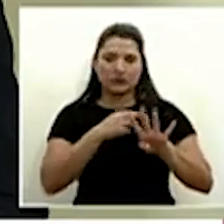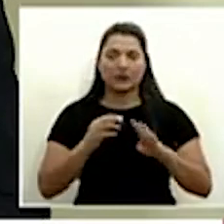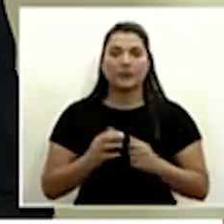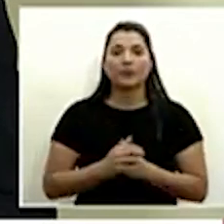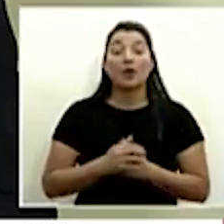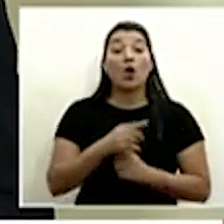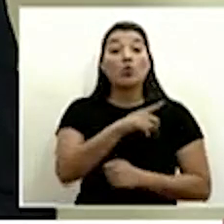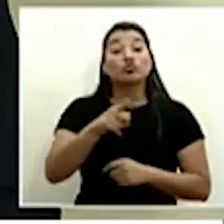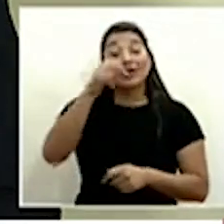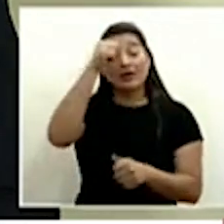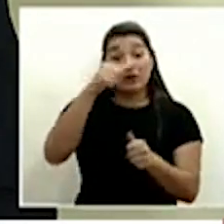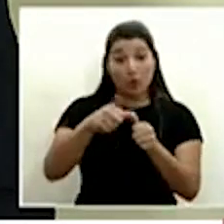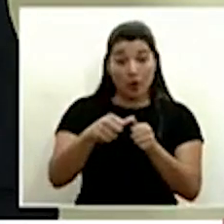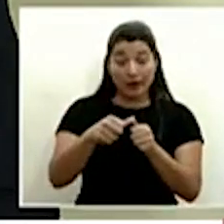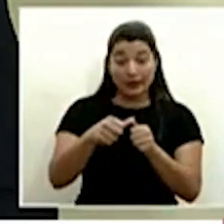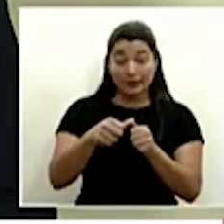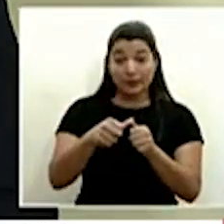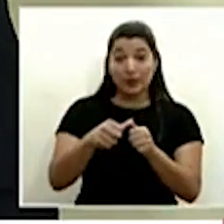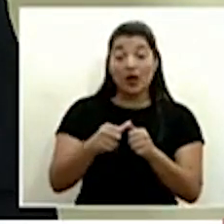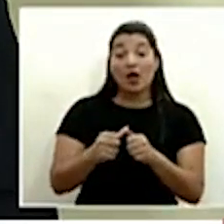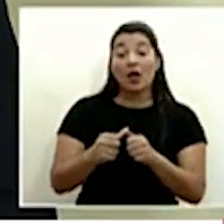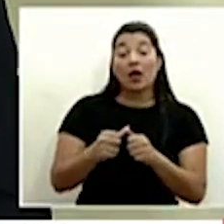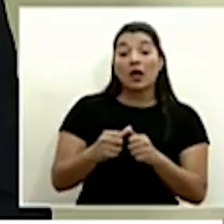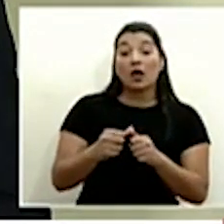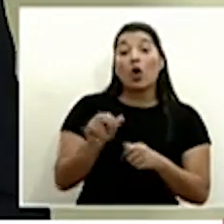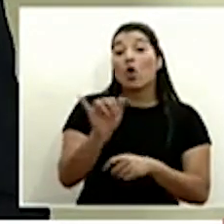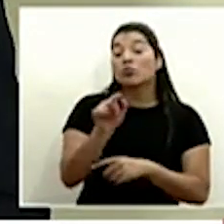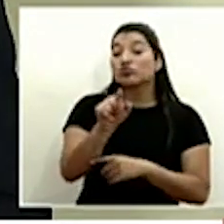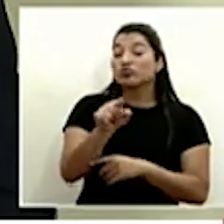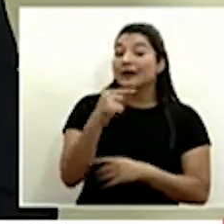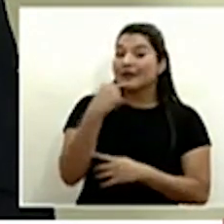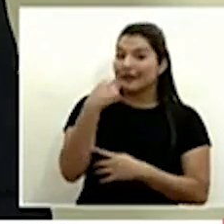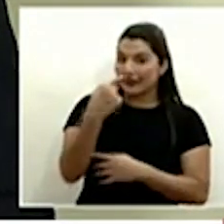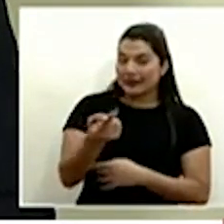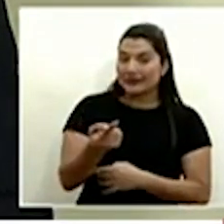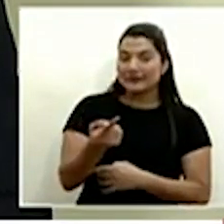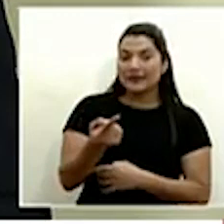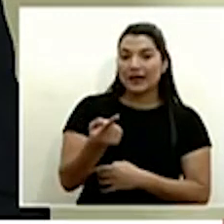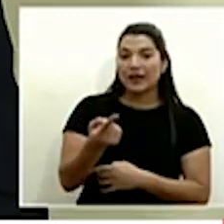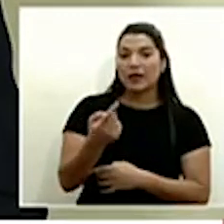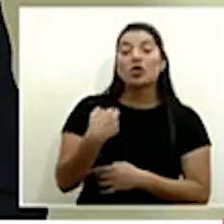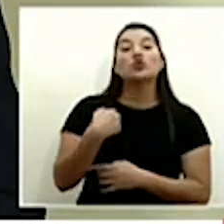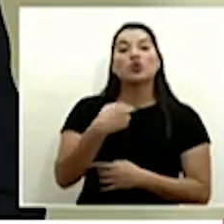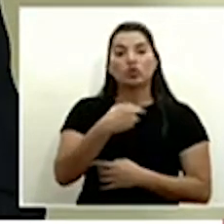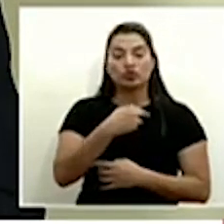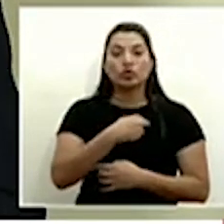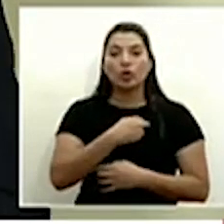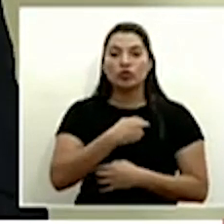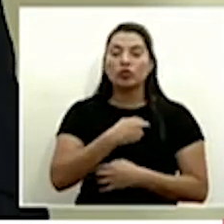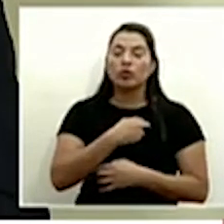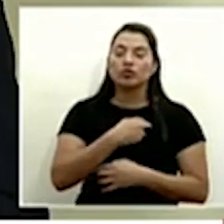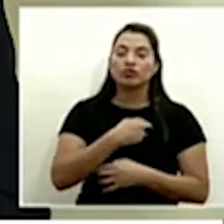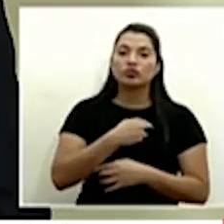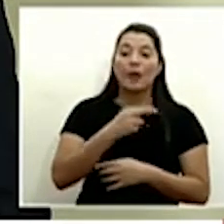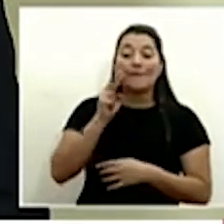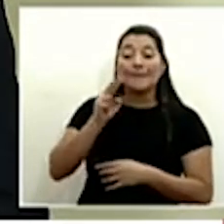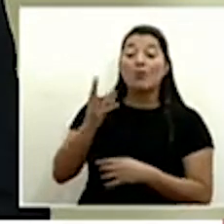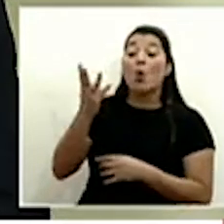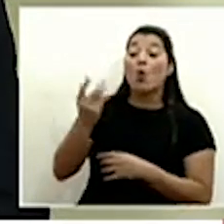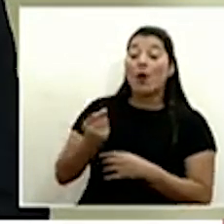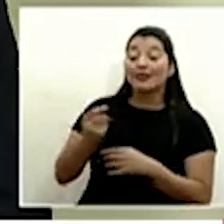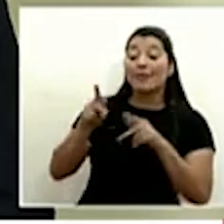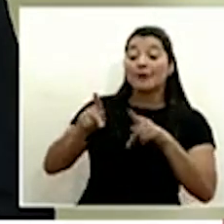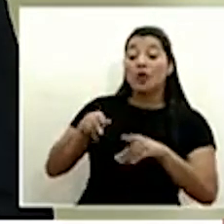recordemos que uno de los parámetros sí como usted indica que hemos contemplado es la ocupación de camas de cuidados intensivos